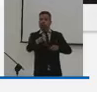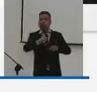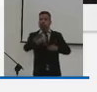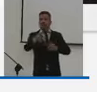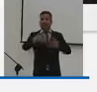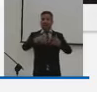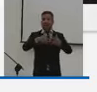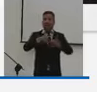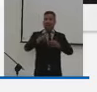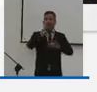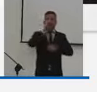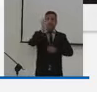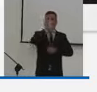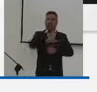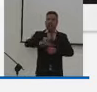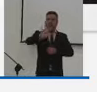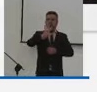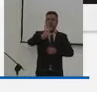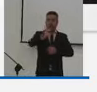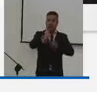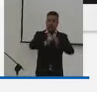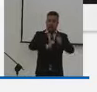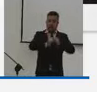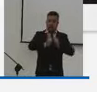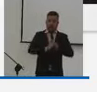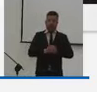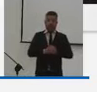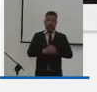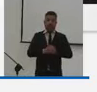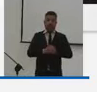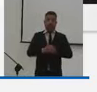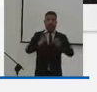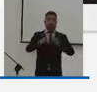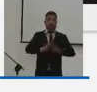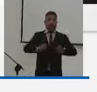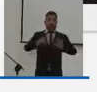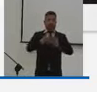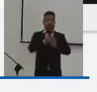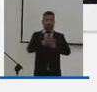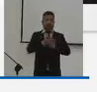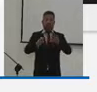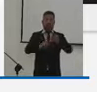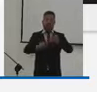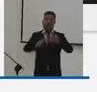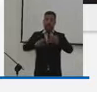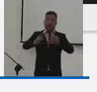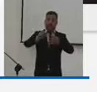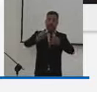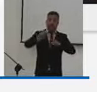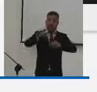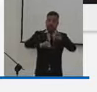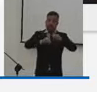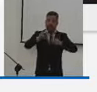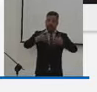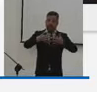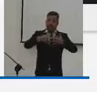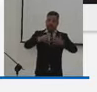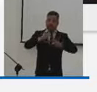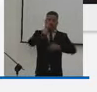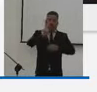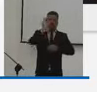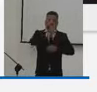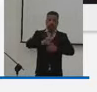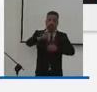entre otras, del Sistema Nacional del Deporte. Cabe resaltar que en los niveles y conformación del